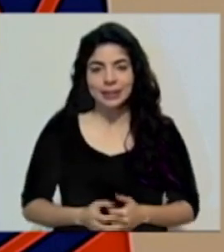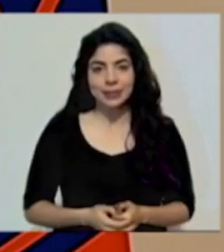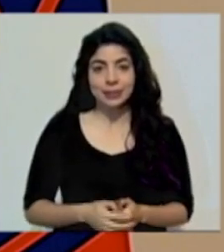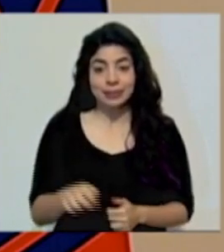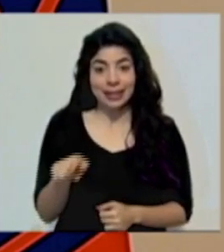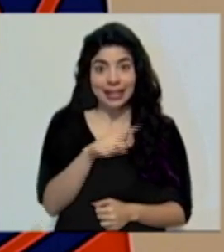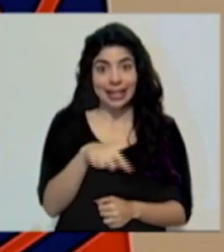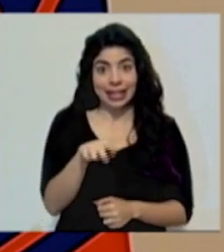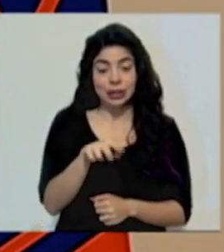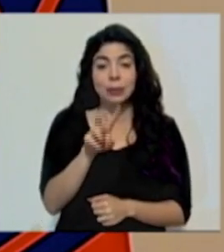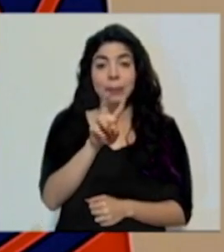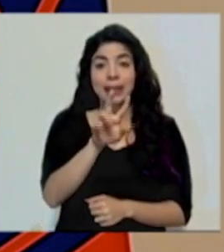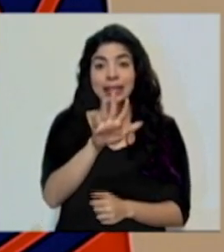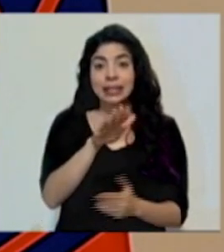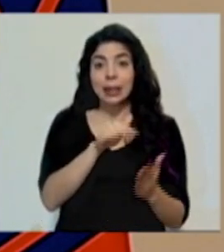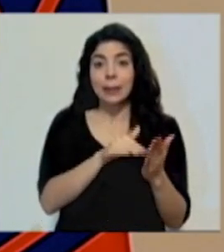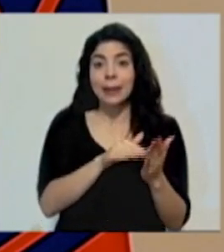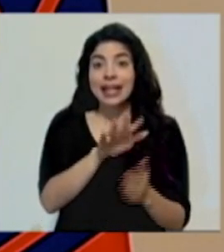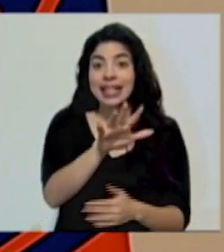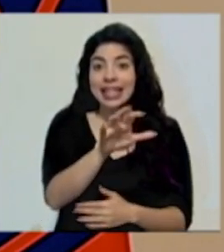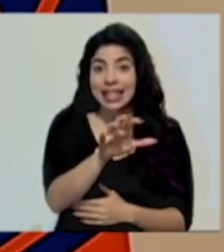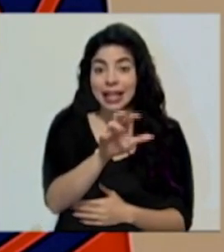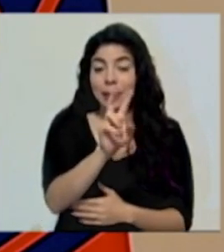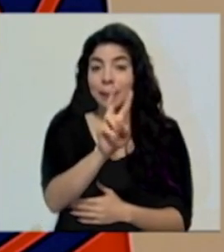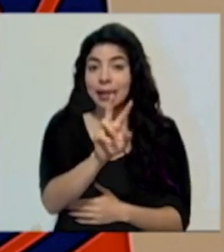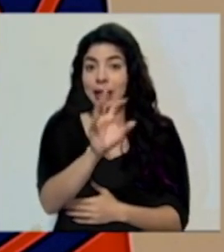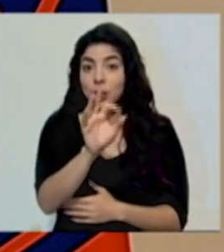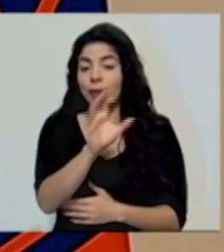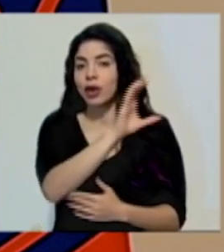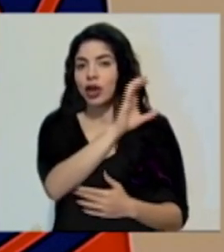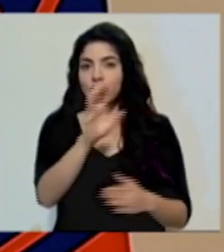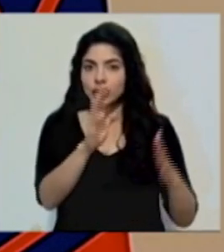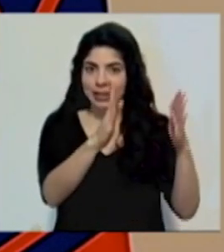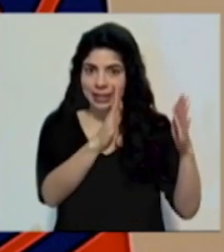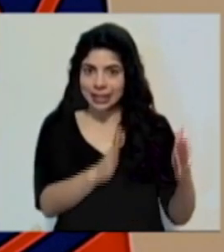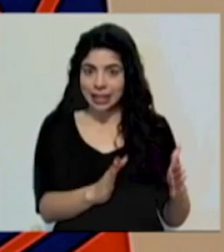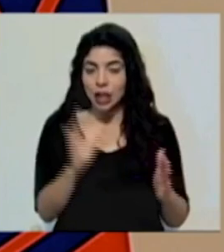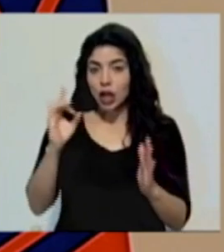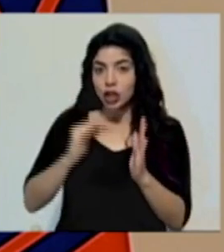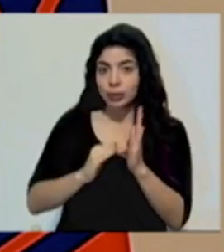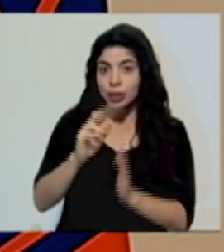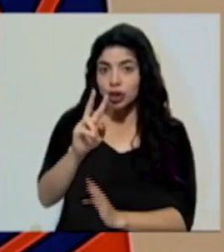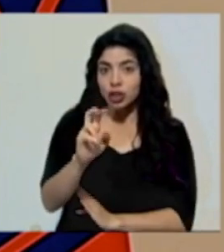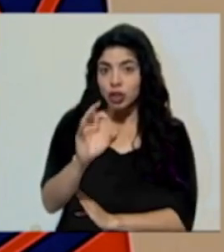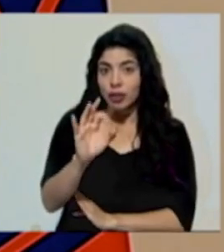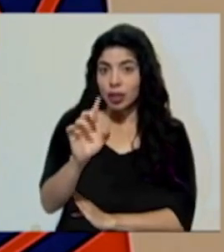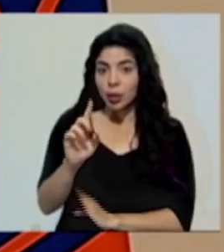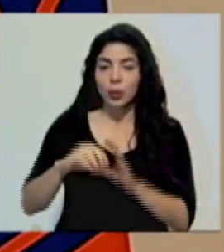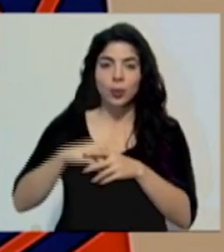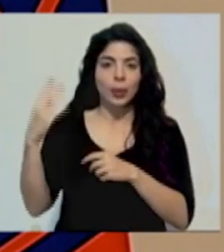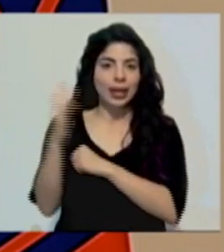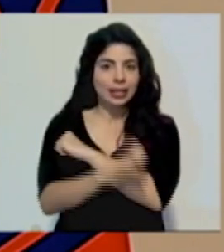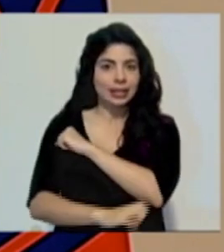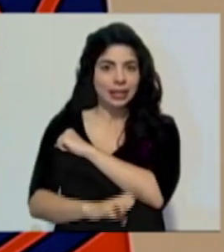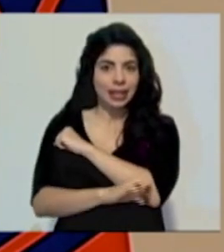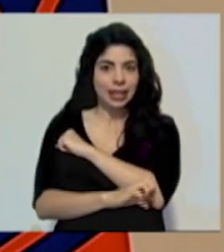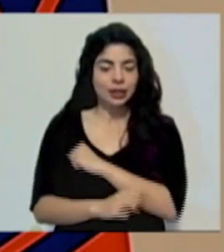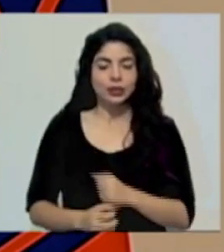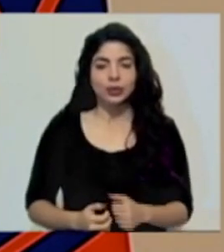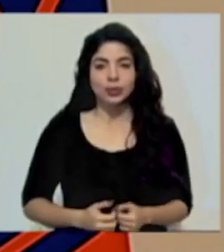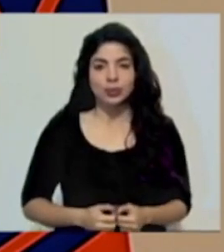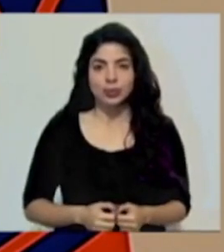de los cuales 25.529 son costarricenses y 8.291 extranjeros.